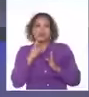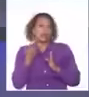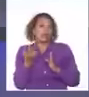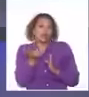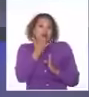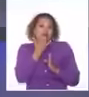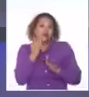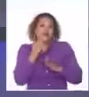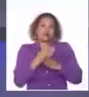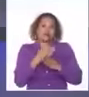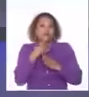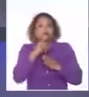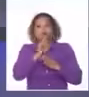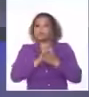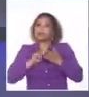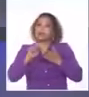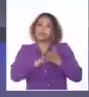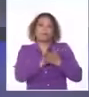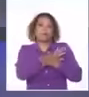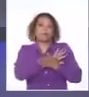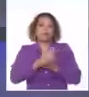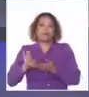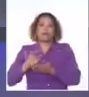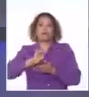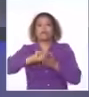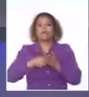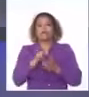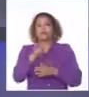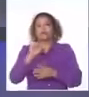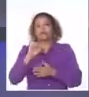aplicación. Se firma esta declaración 28 de mayo de 2024. ¡Gracias! ¡Gracias!